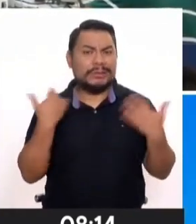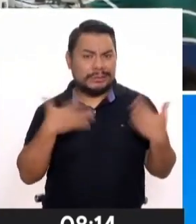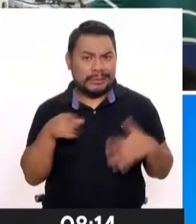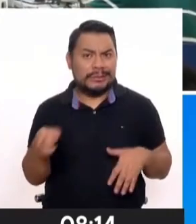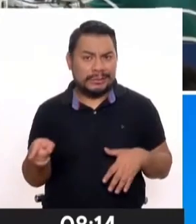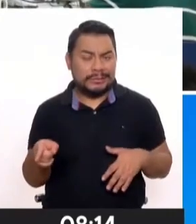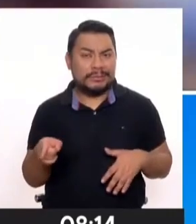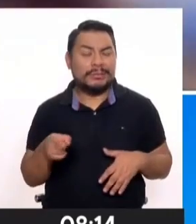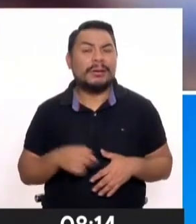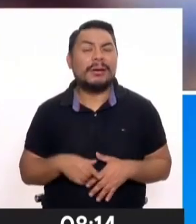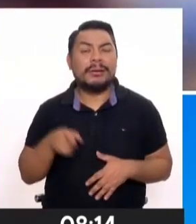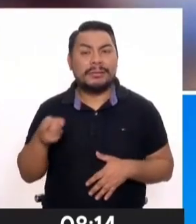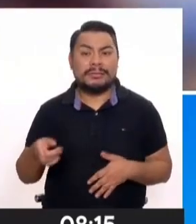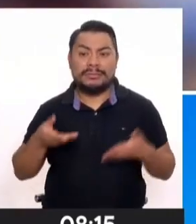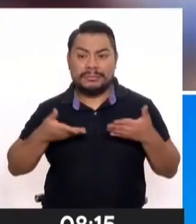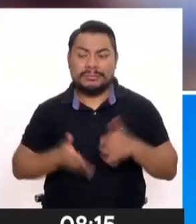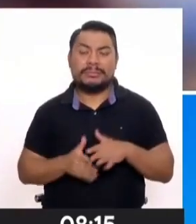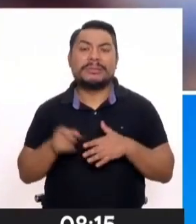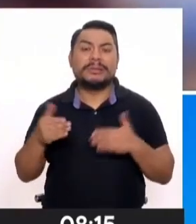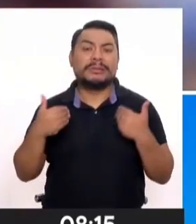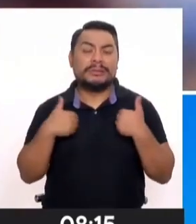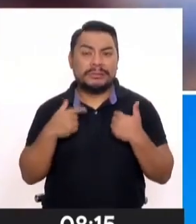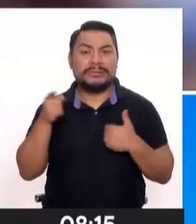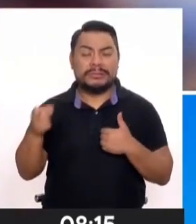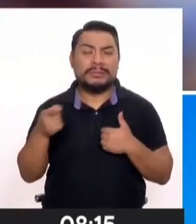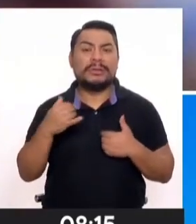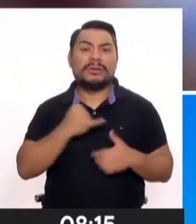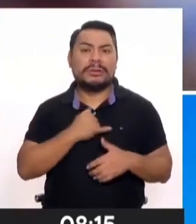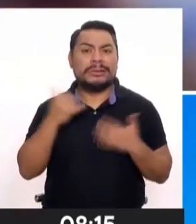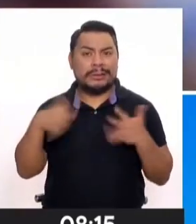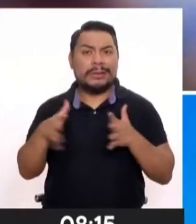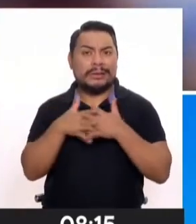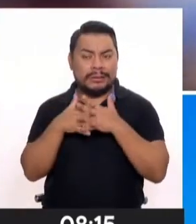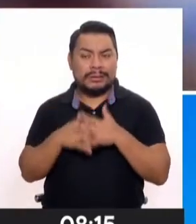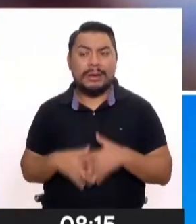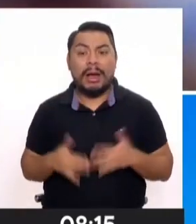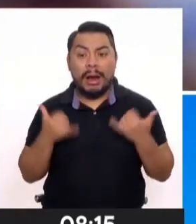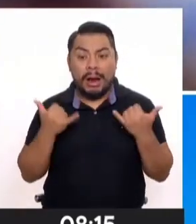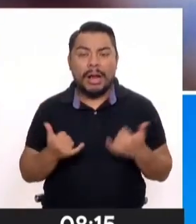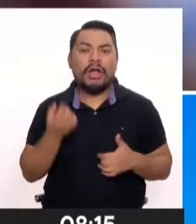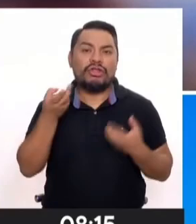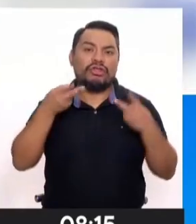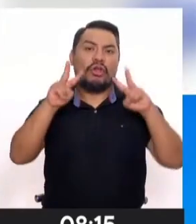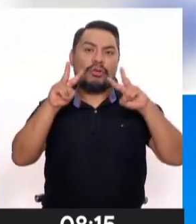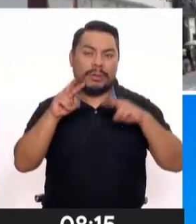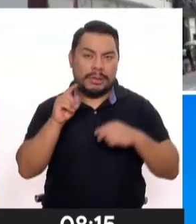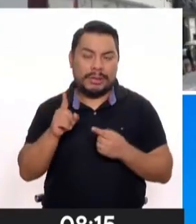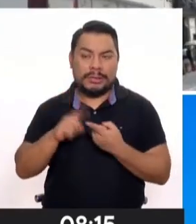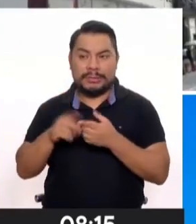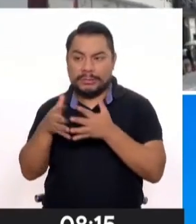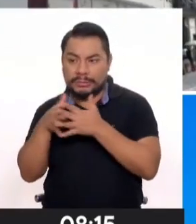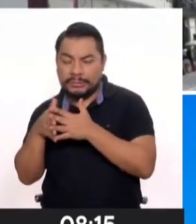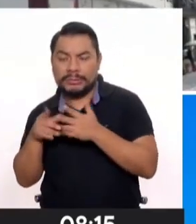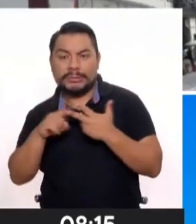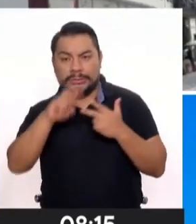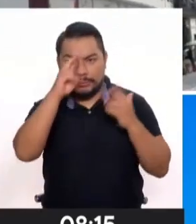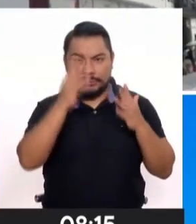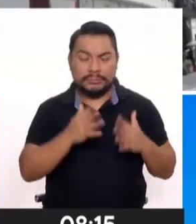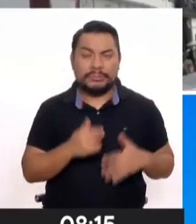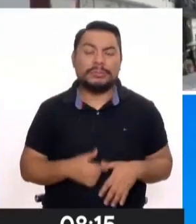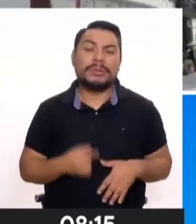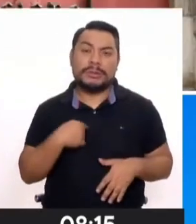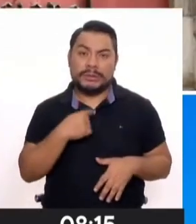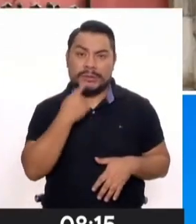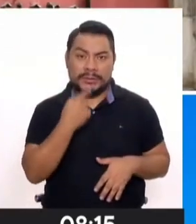niños que fueran apátridas, o sea, ellos ahora tienen doble nacionalidad que es distinta. Claro. Lo que pasa es que la Constitución, como te